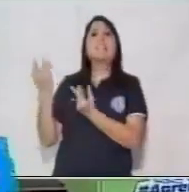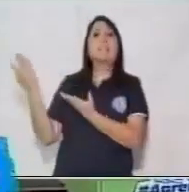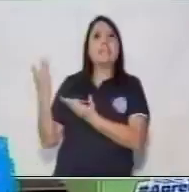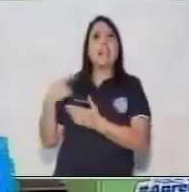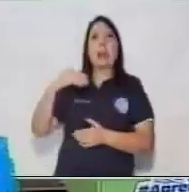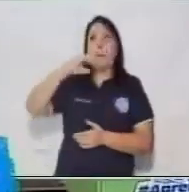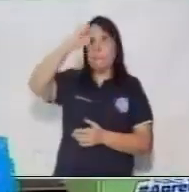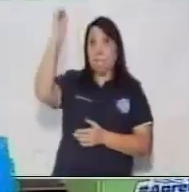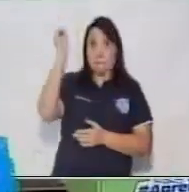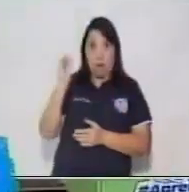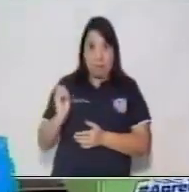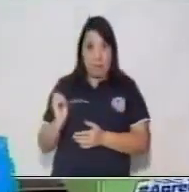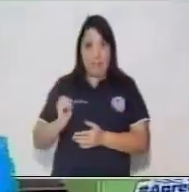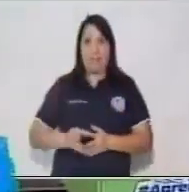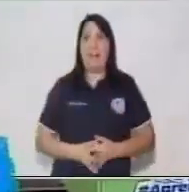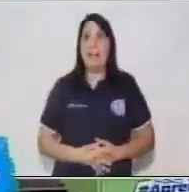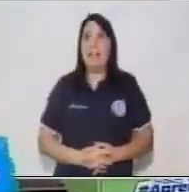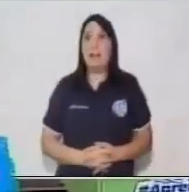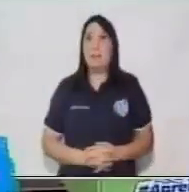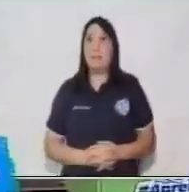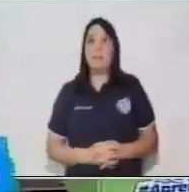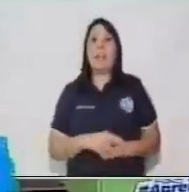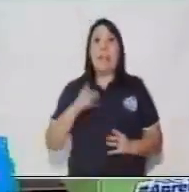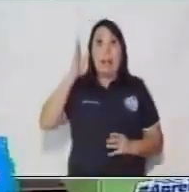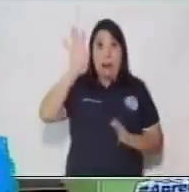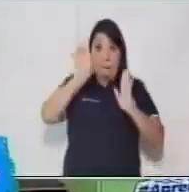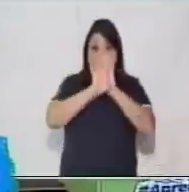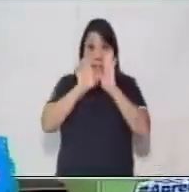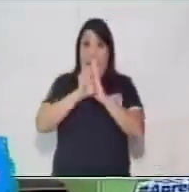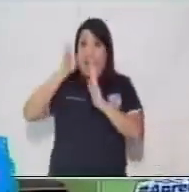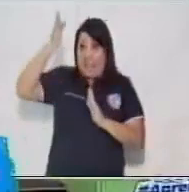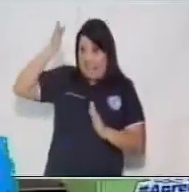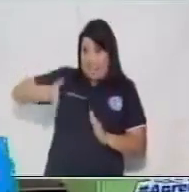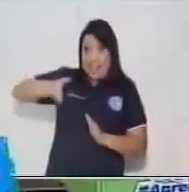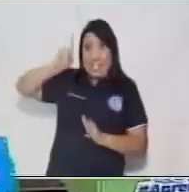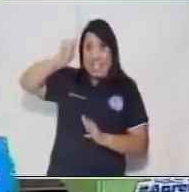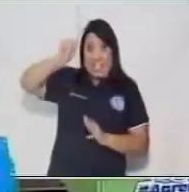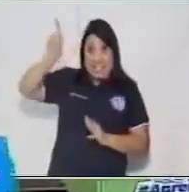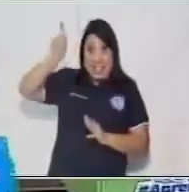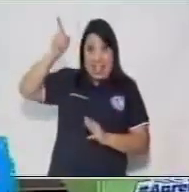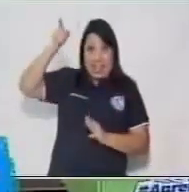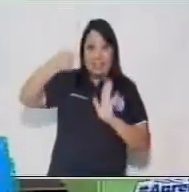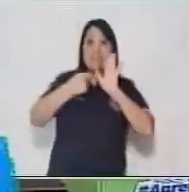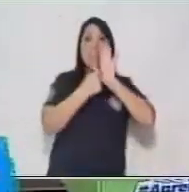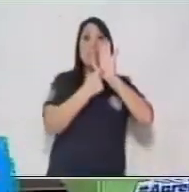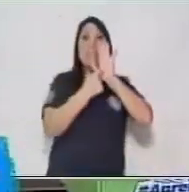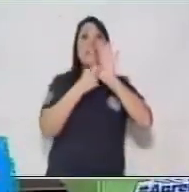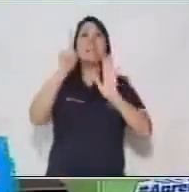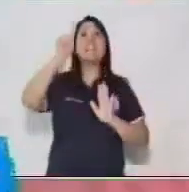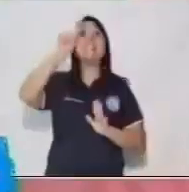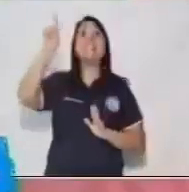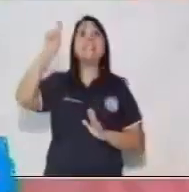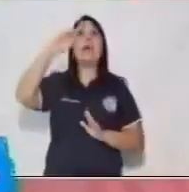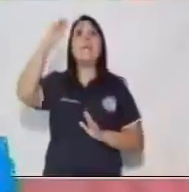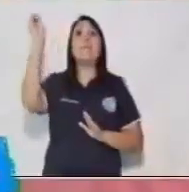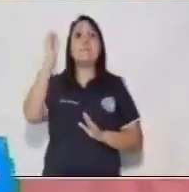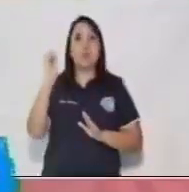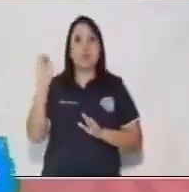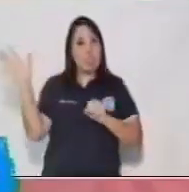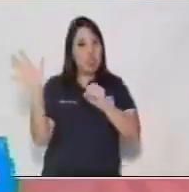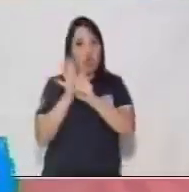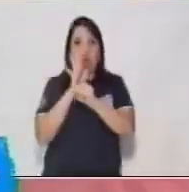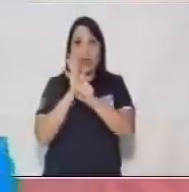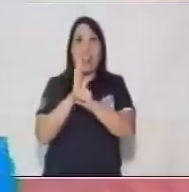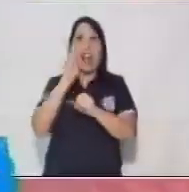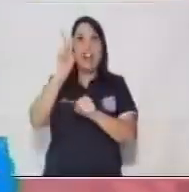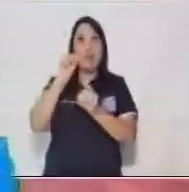porcentaje. Este 100 que ves aquí, representa el 100% de los